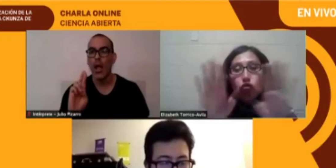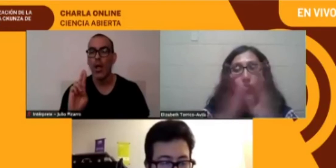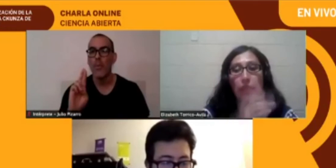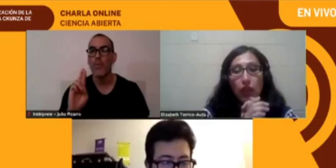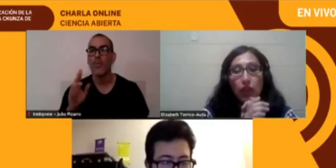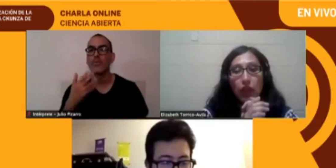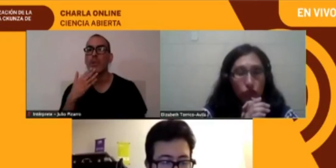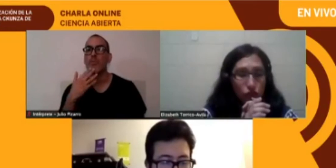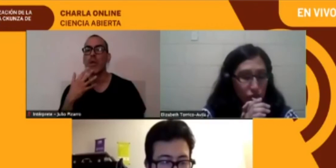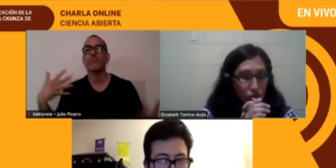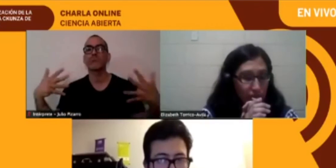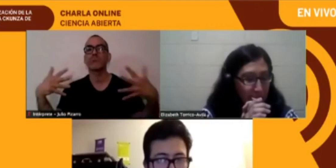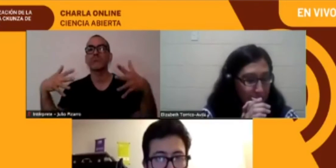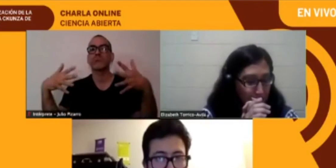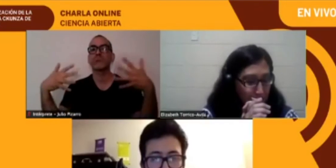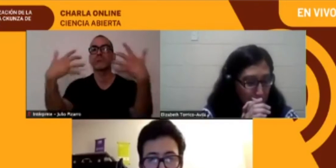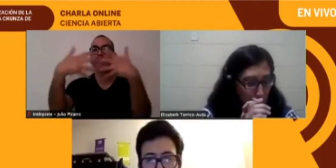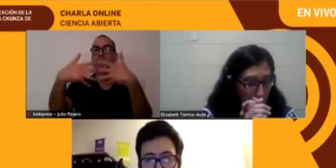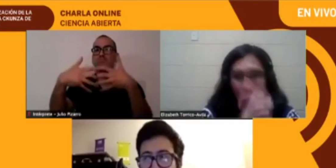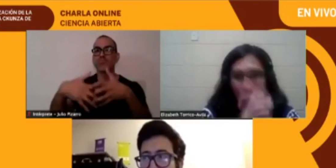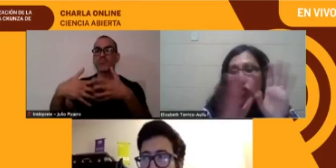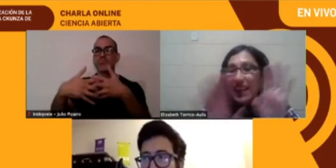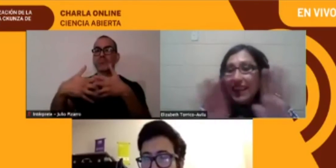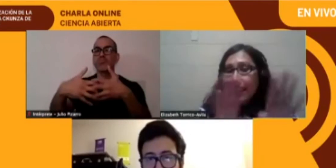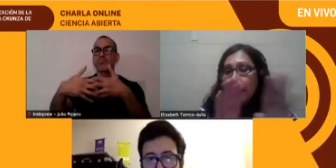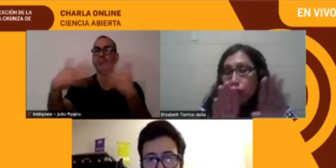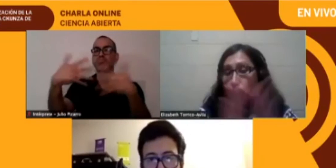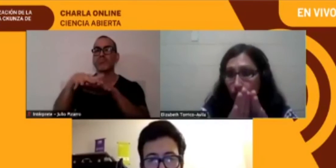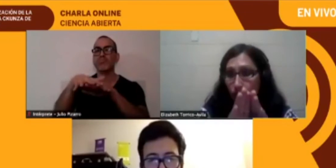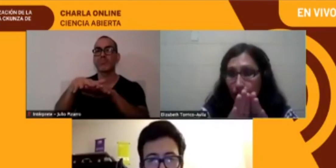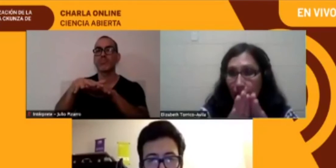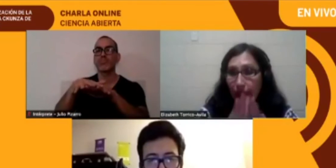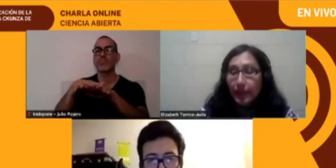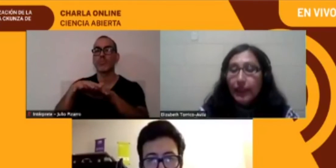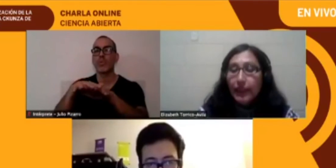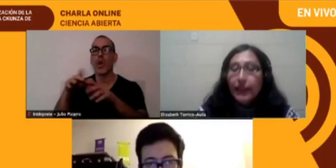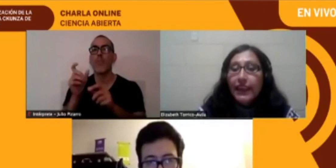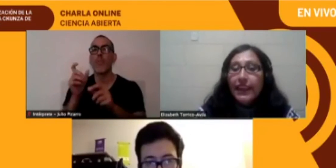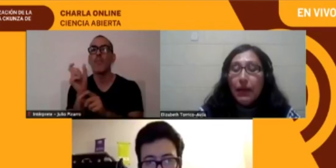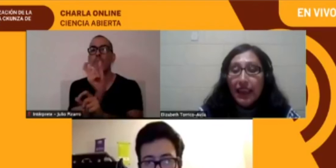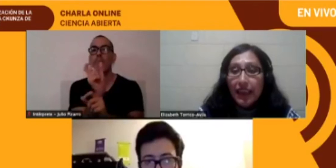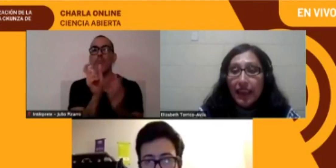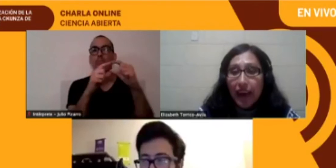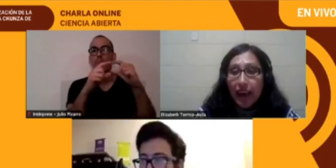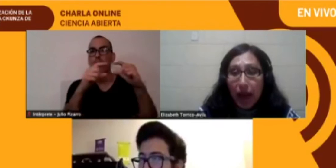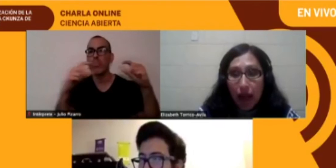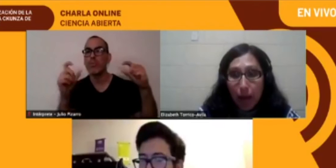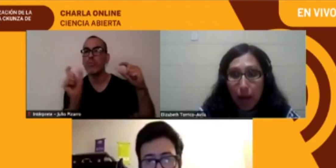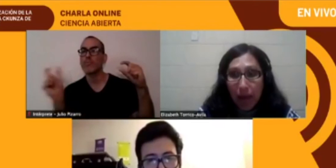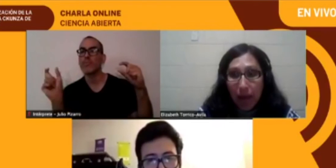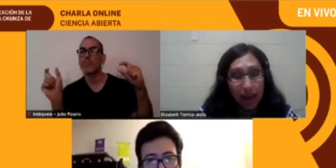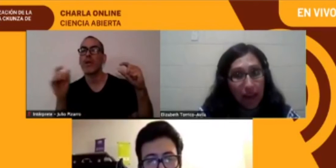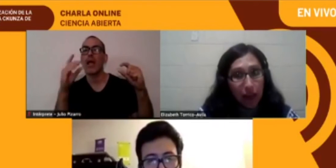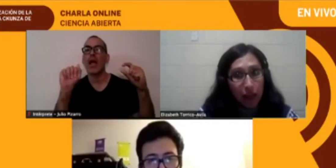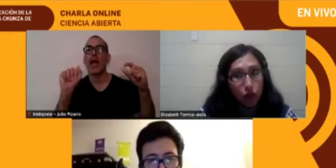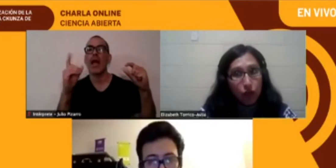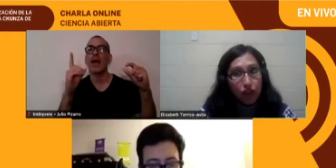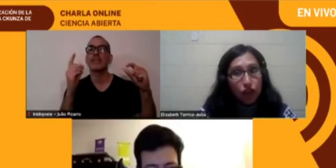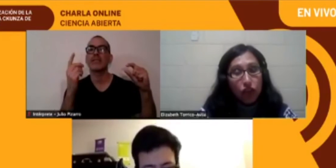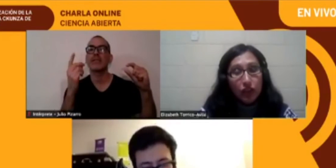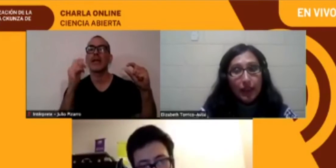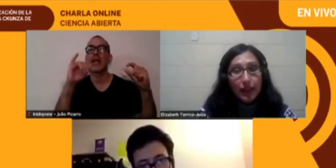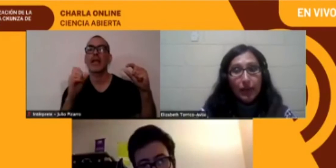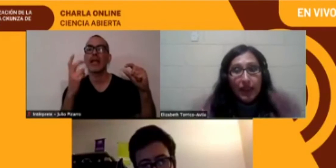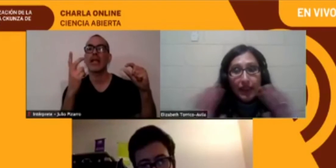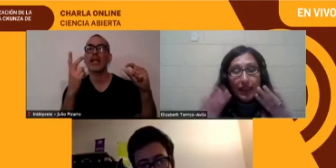con con adjetivos ¿ya? y también está para desde la cosmovisión